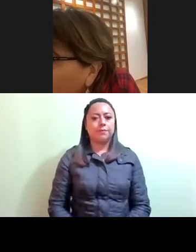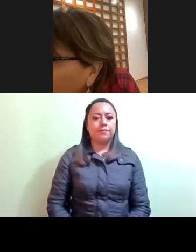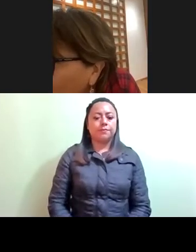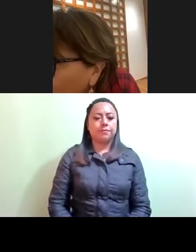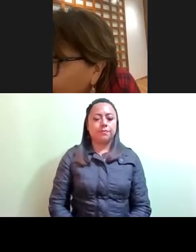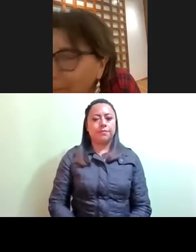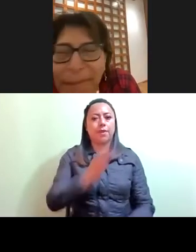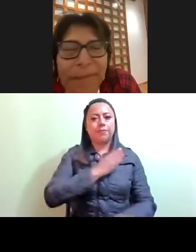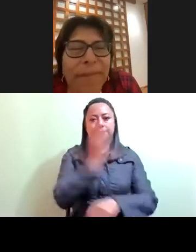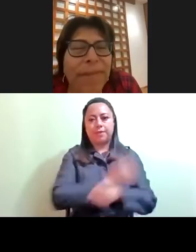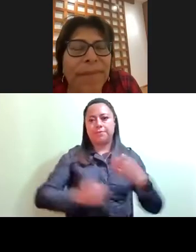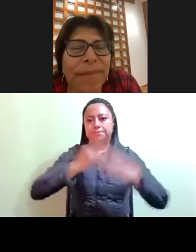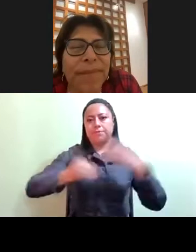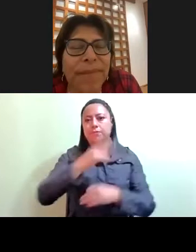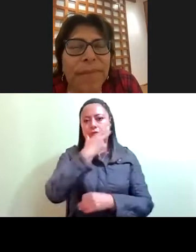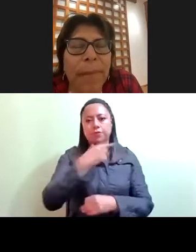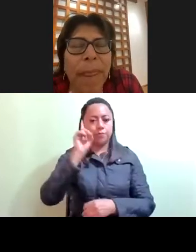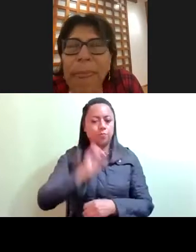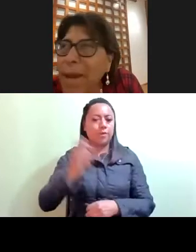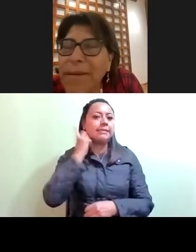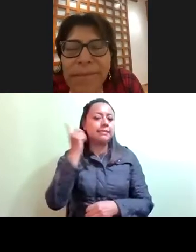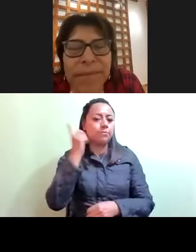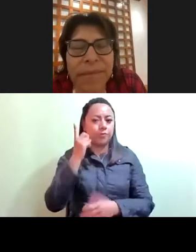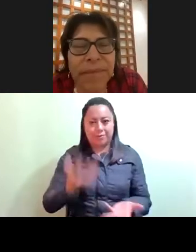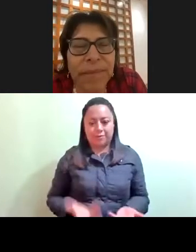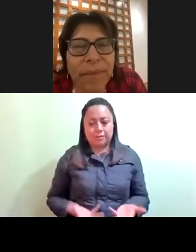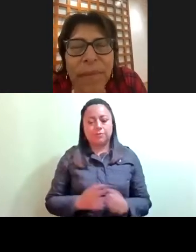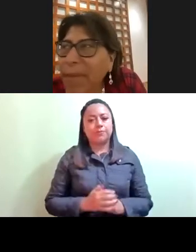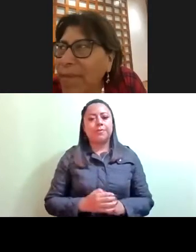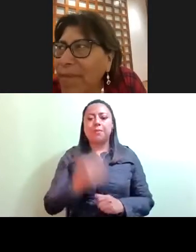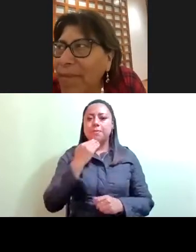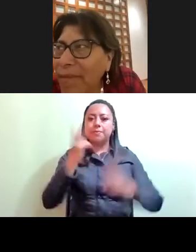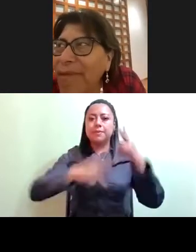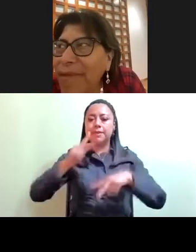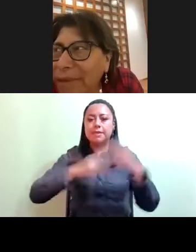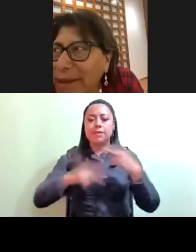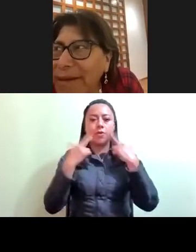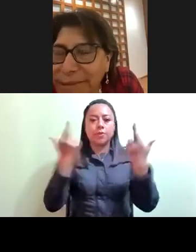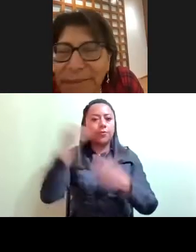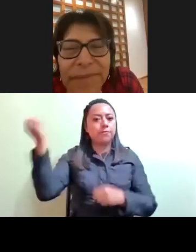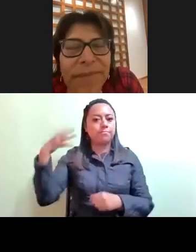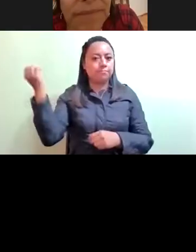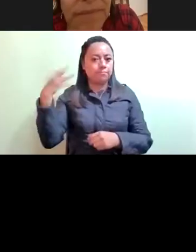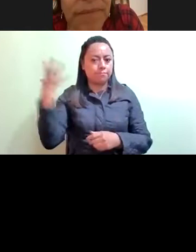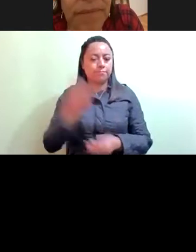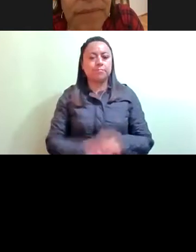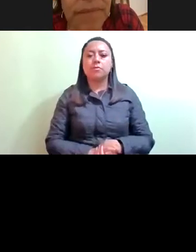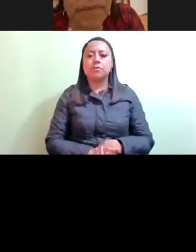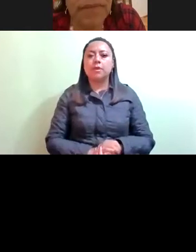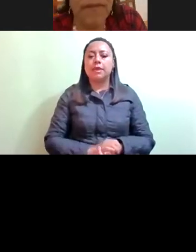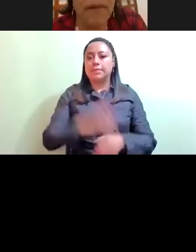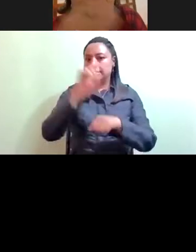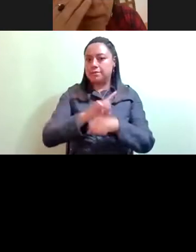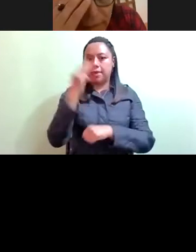Buenas tardes a todas y a todos los diputados, las diputadas y diputados, bienvenidos a la sesión de la conferencia del día 3